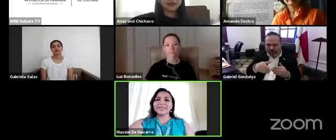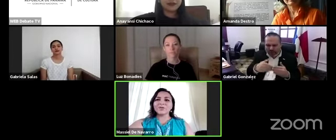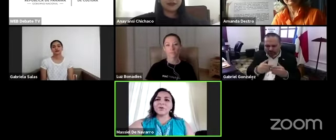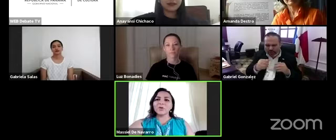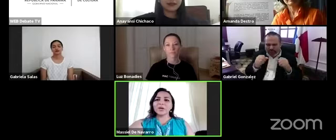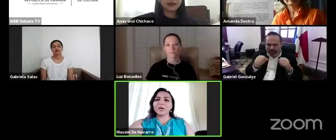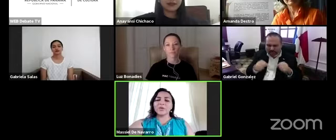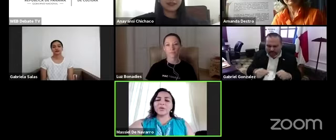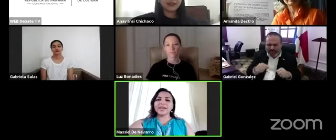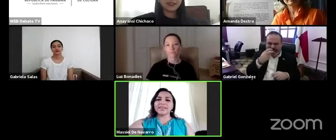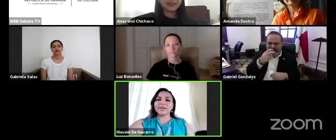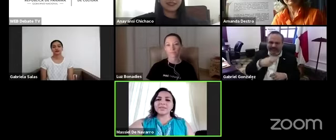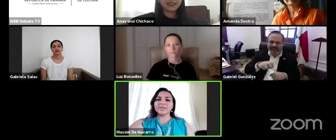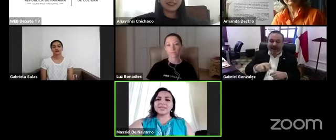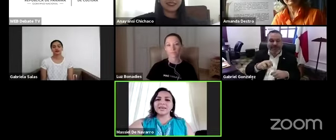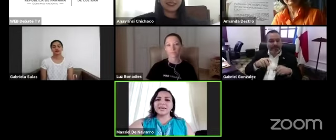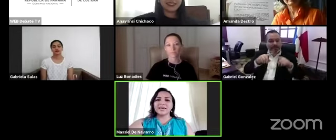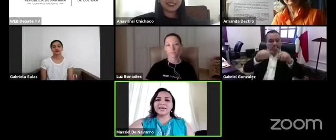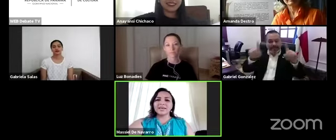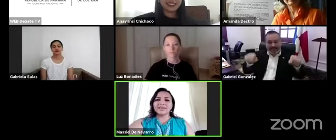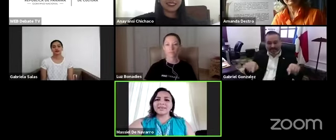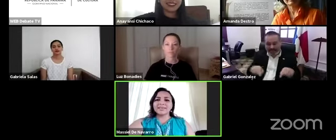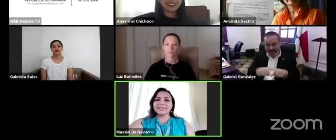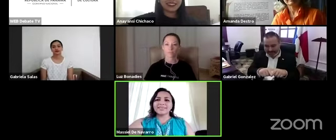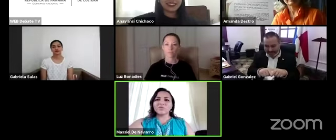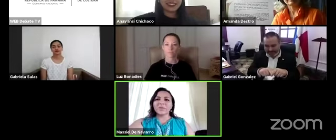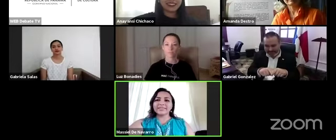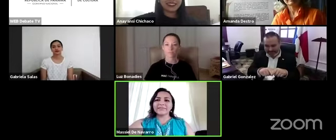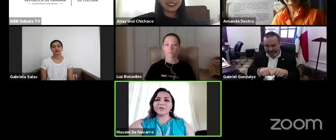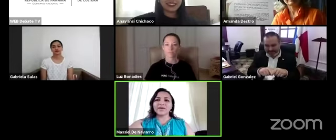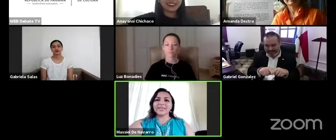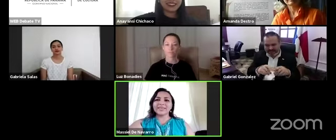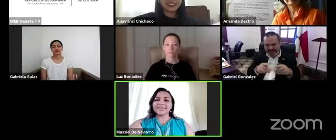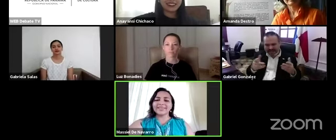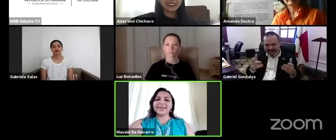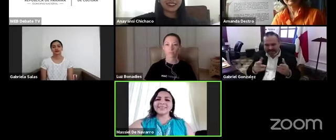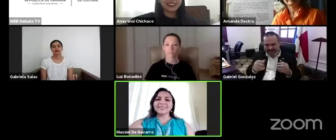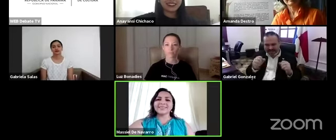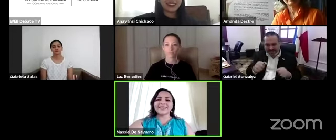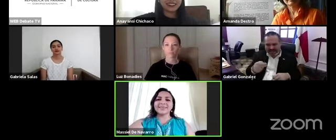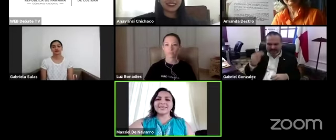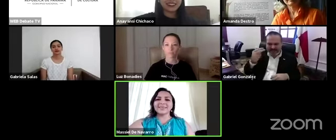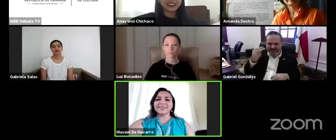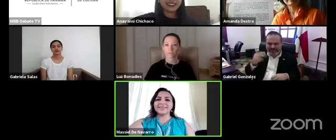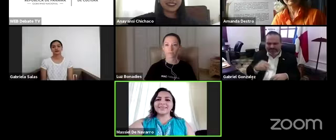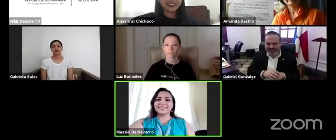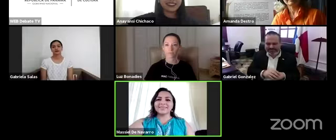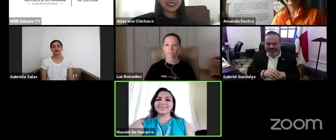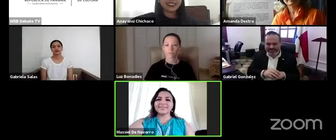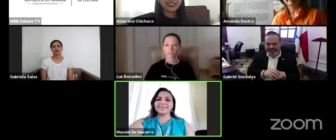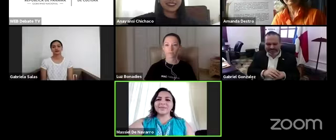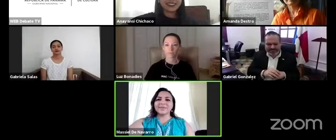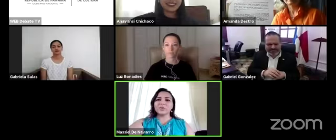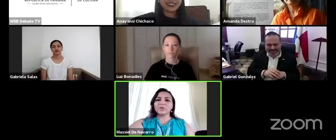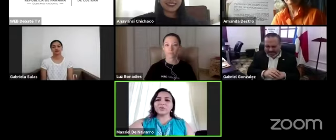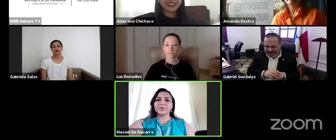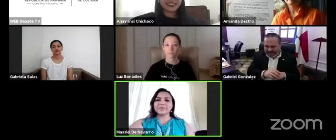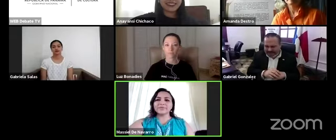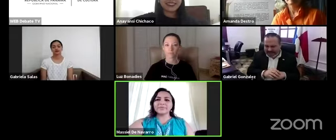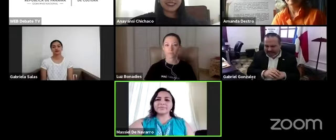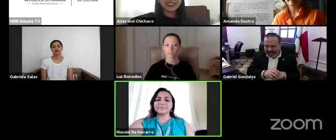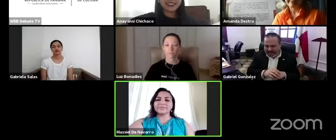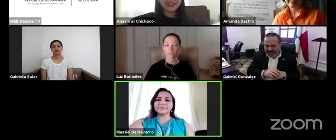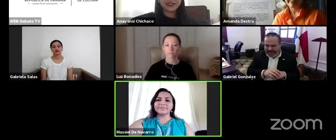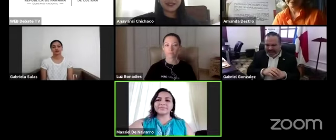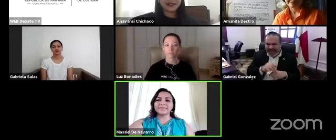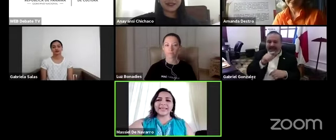Primeramente a todos los que nos ven a través de sus plataformas digitales de mi cultura.